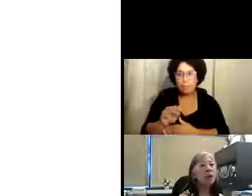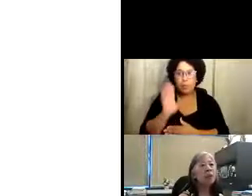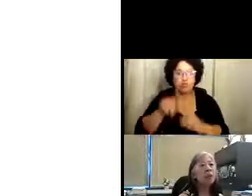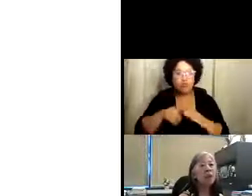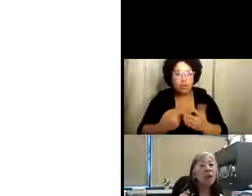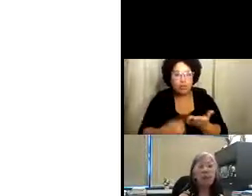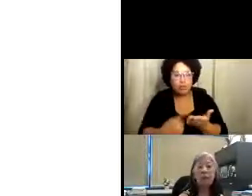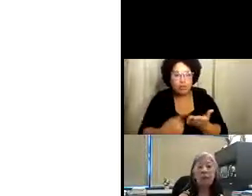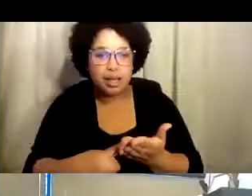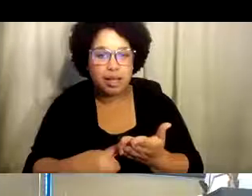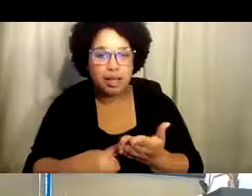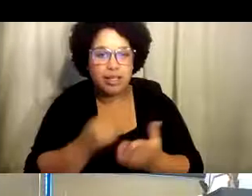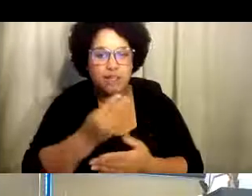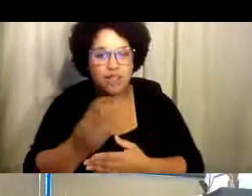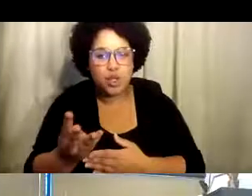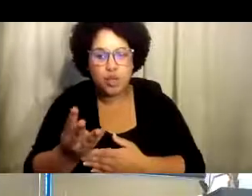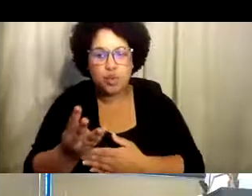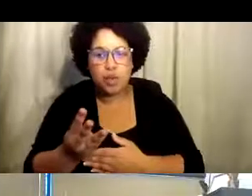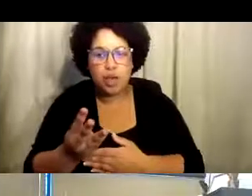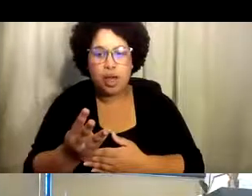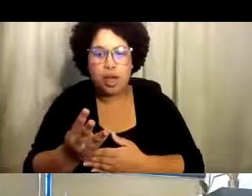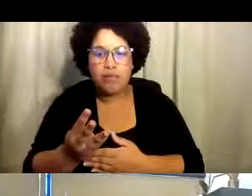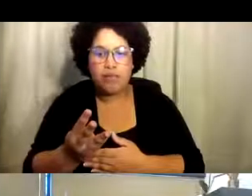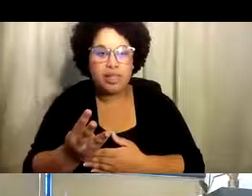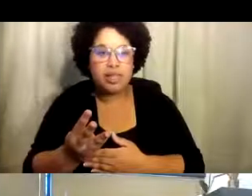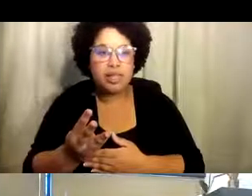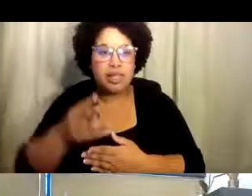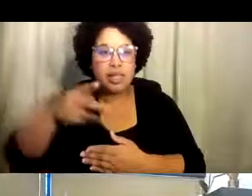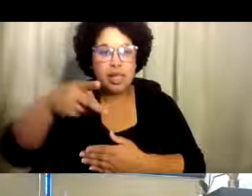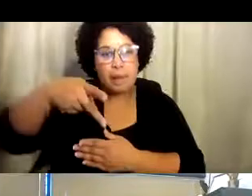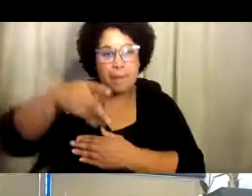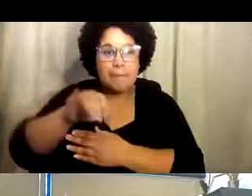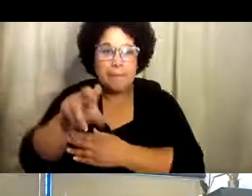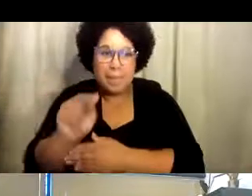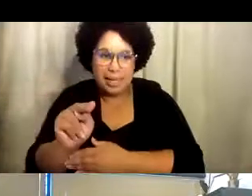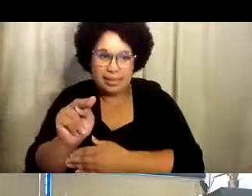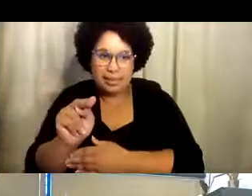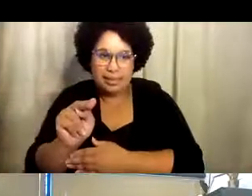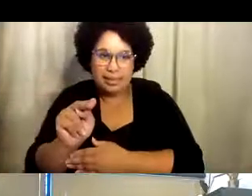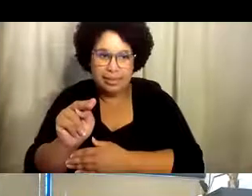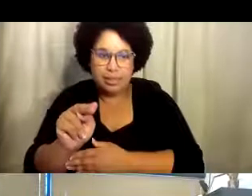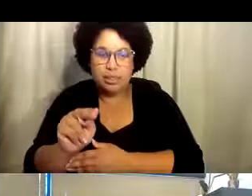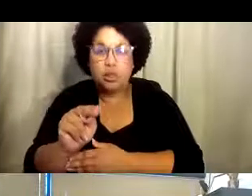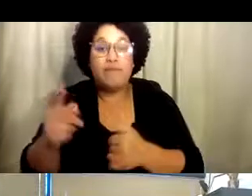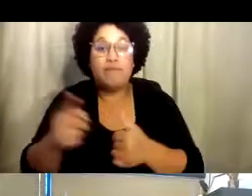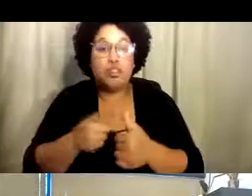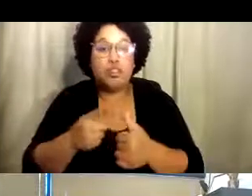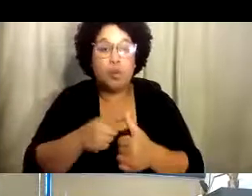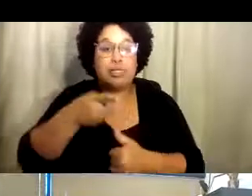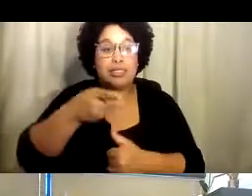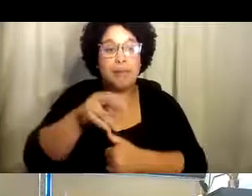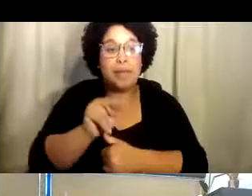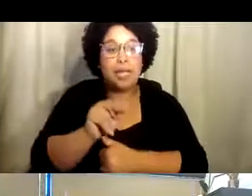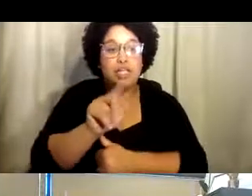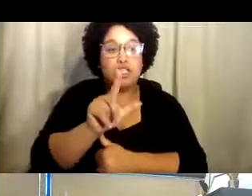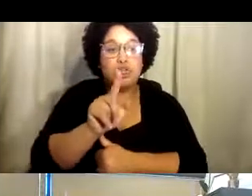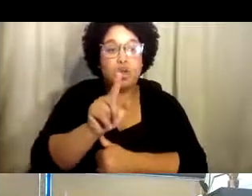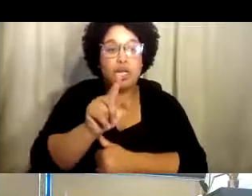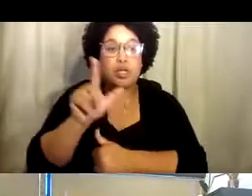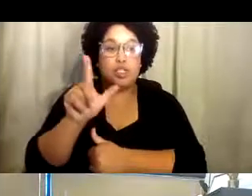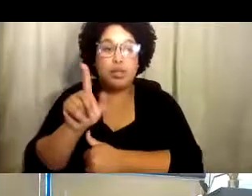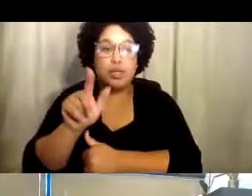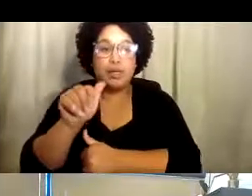Voy a hablar ahora de algunos de estos, lo que se llaman PENS. Uno es el PEN